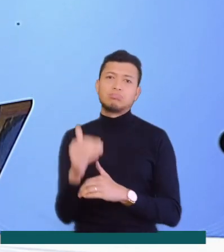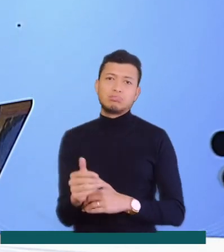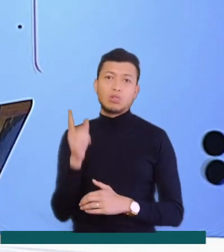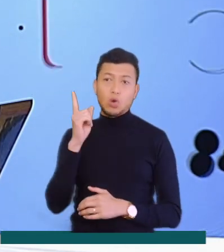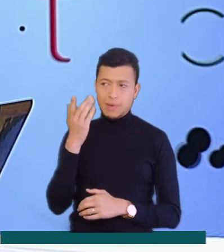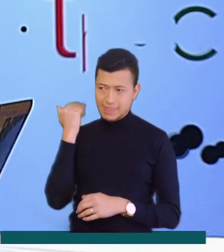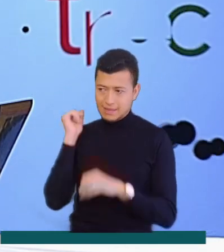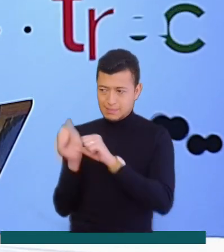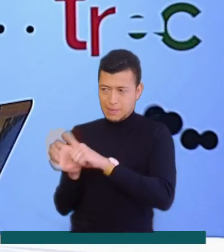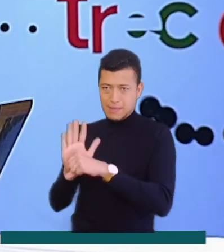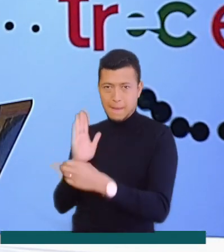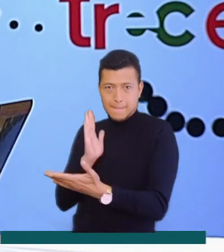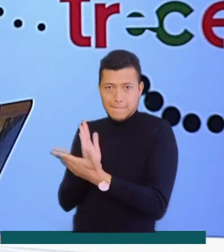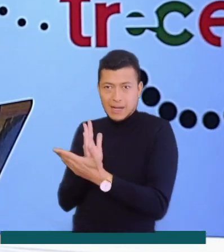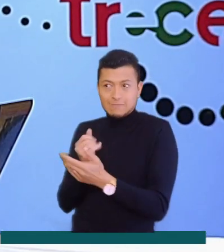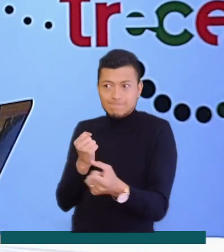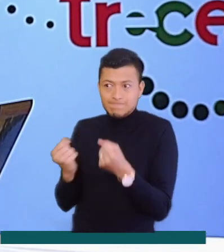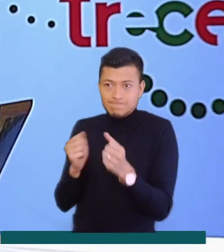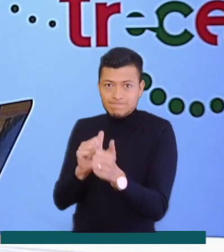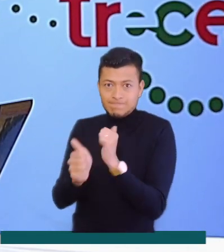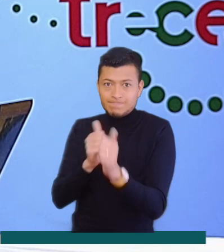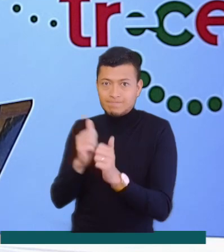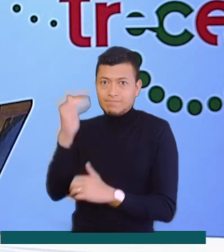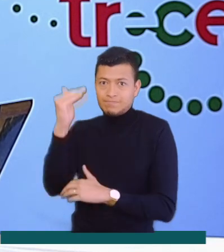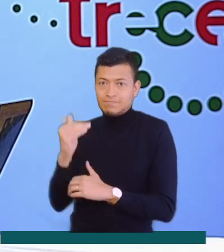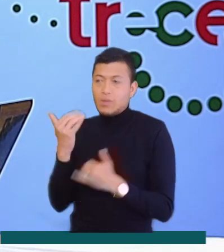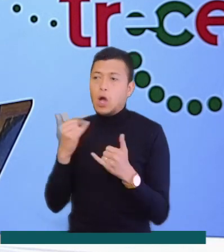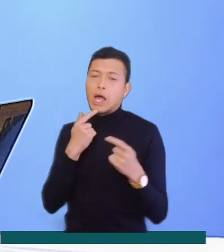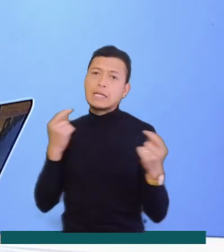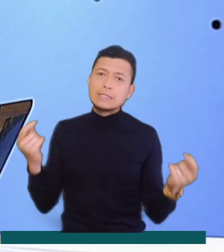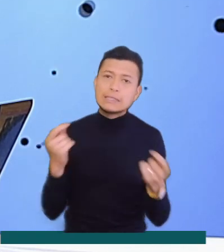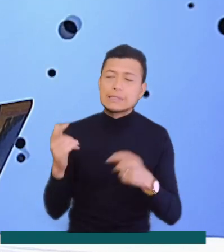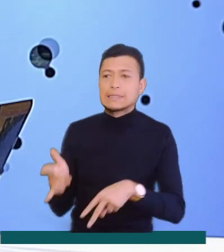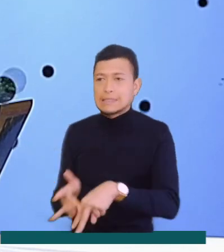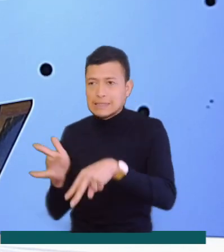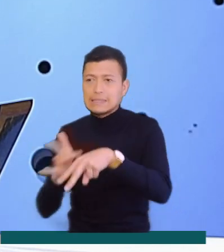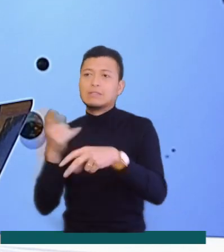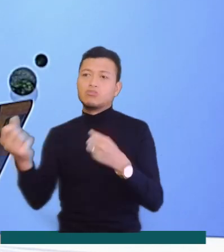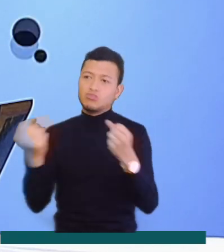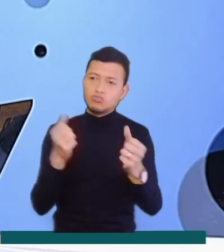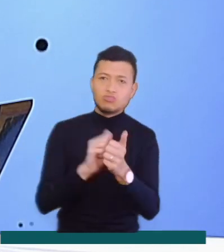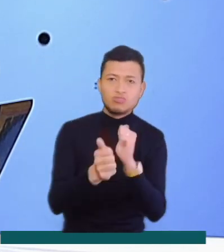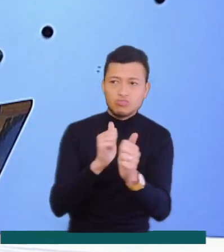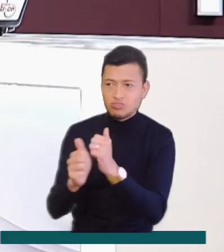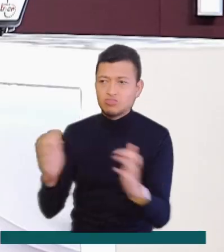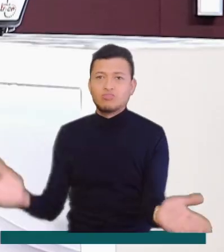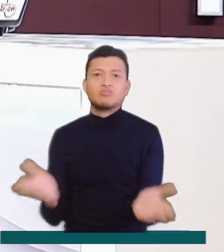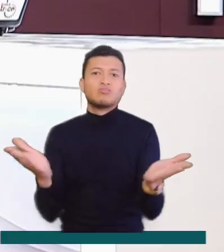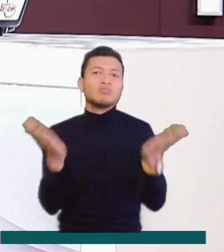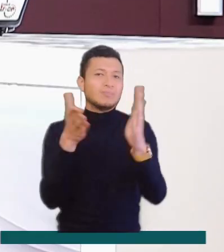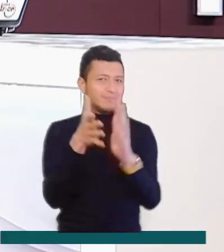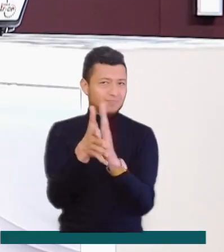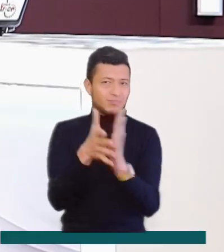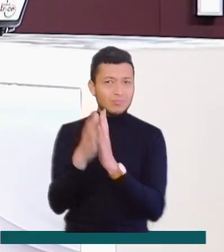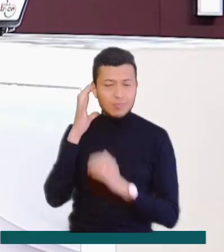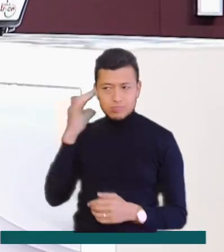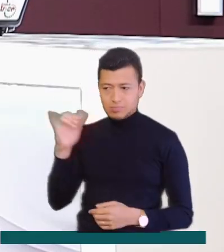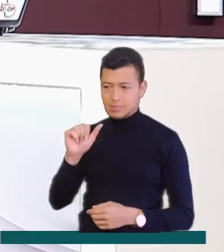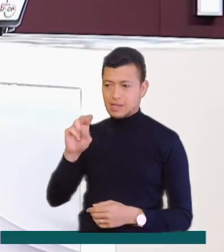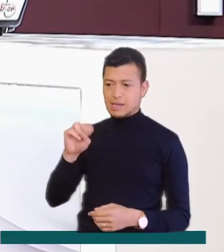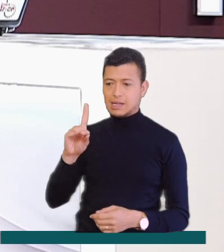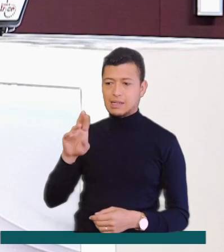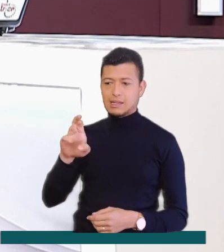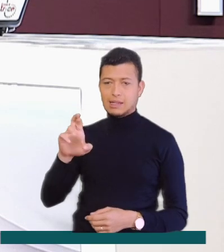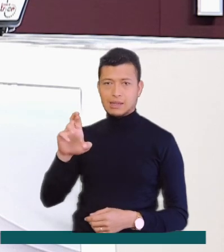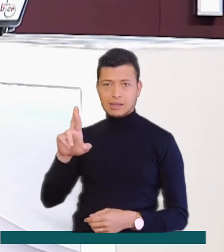considerablemente durante la pandemia, por eso ahora trabajan en campañas para promover la actividad física. El siguiente es un